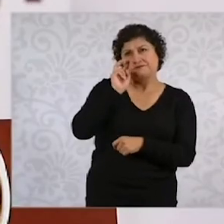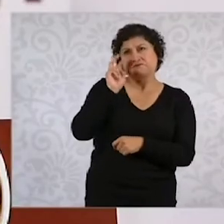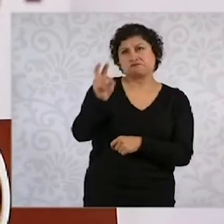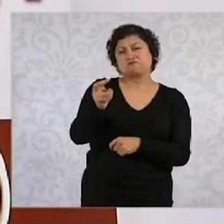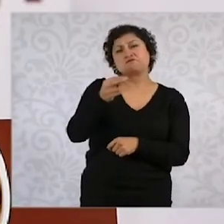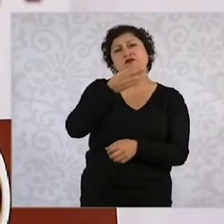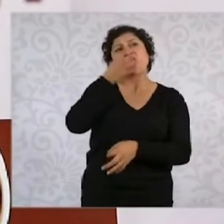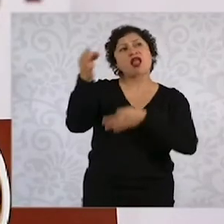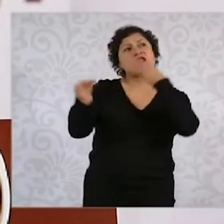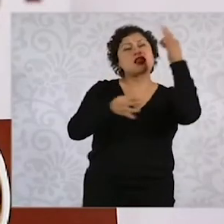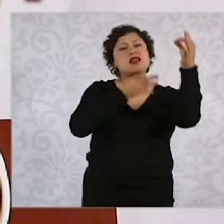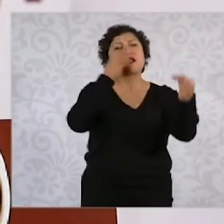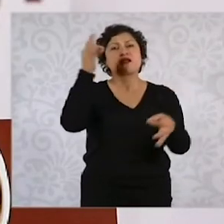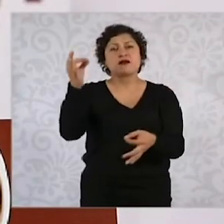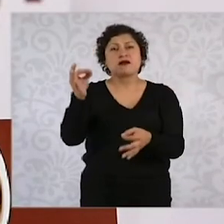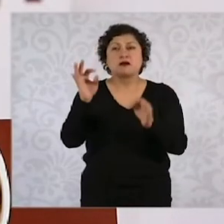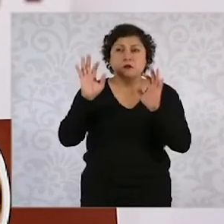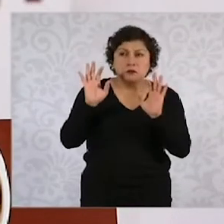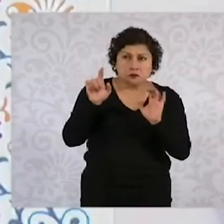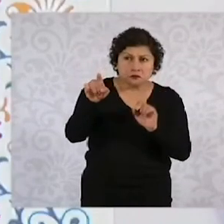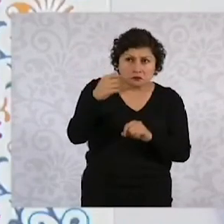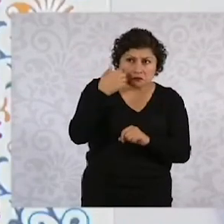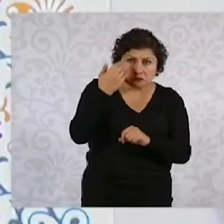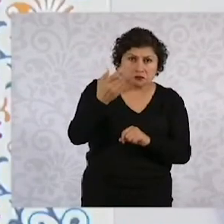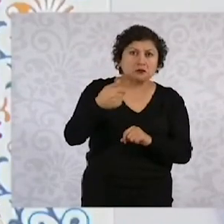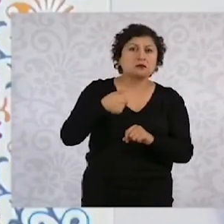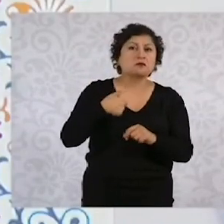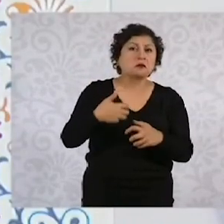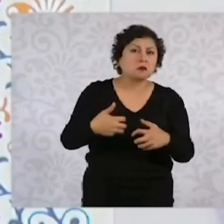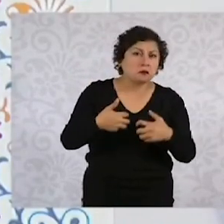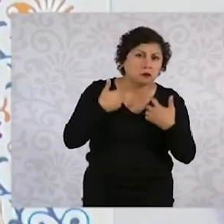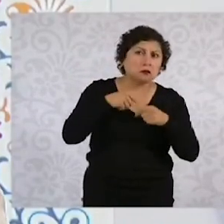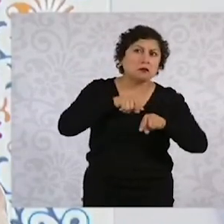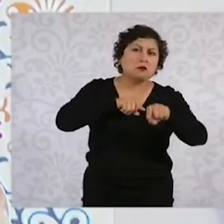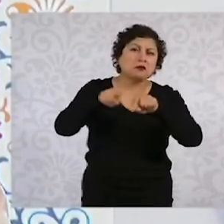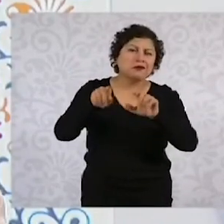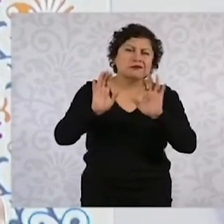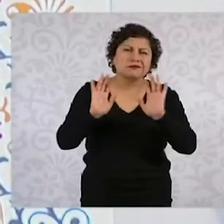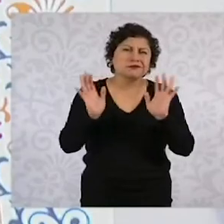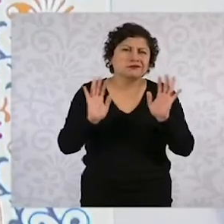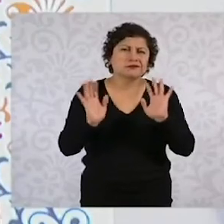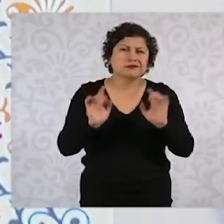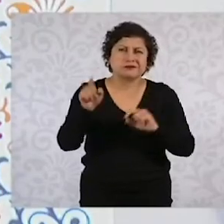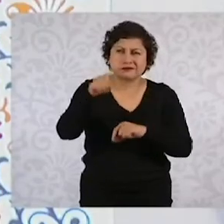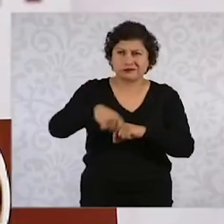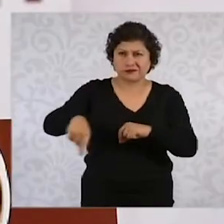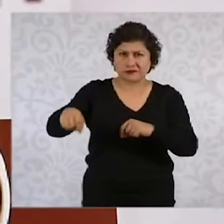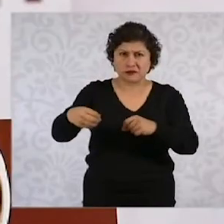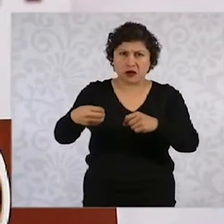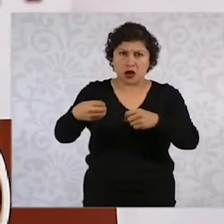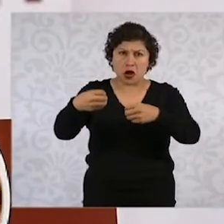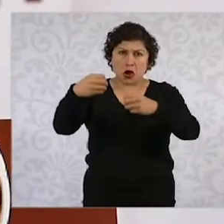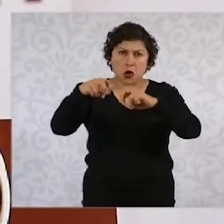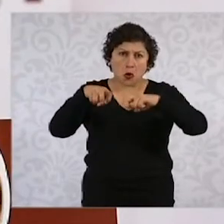Y no sólo son los ministros, sino un grupo que se reúne alrededor de la